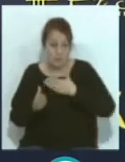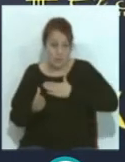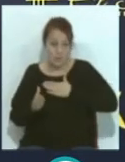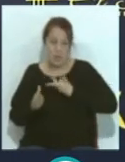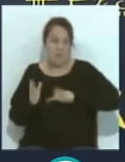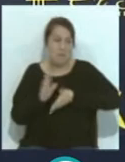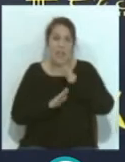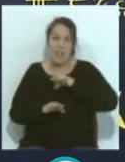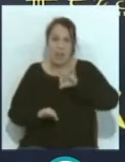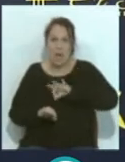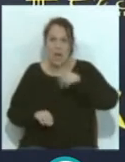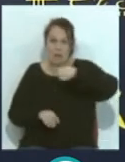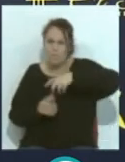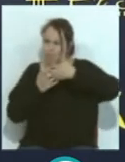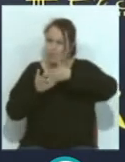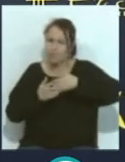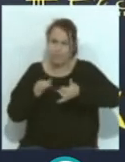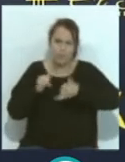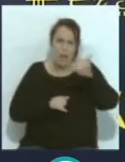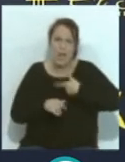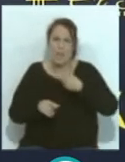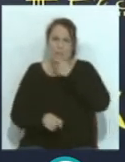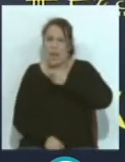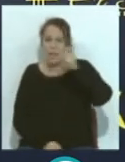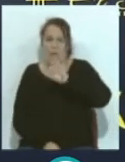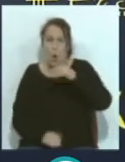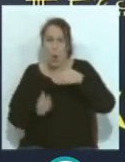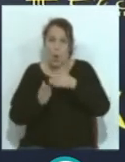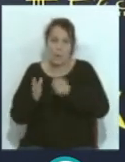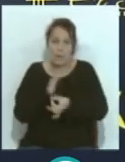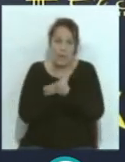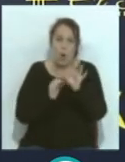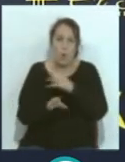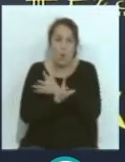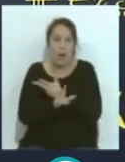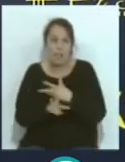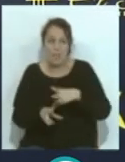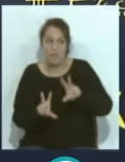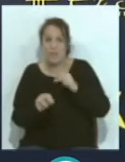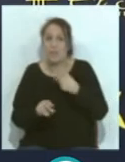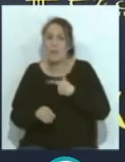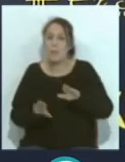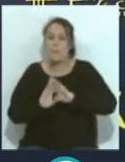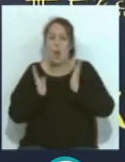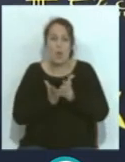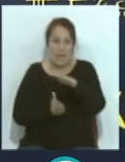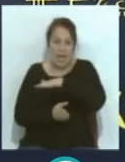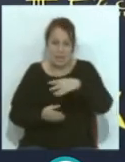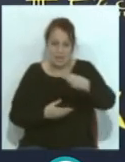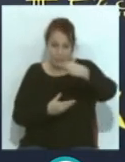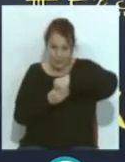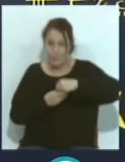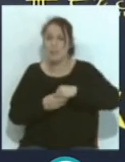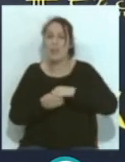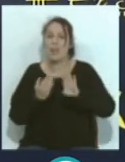que no va a ningún sitio, ellos la pelean, la sacan, te sacan una falta, te sacan un córner o salen de esa jugada, meten muchos balones al área. Los jugadores,